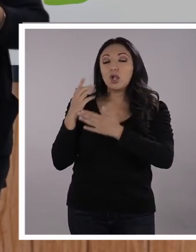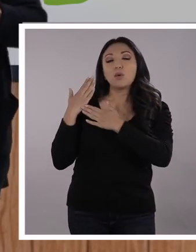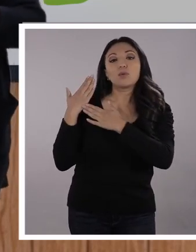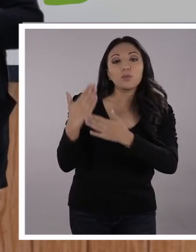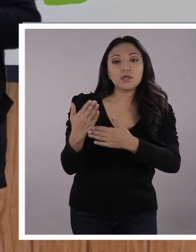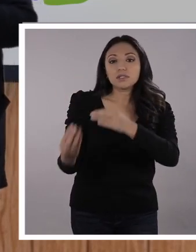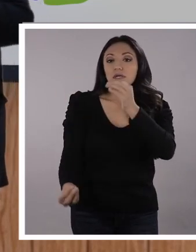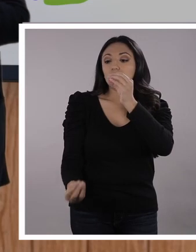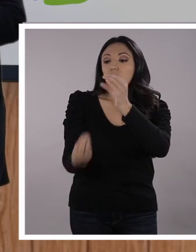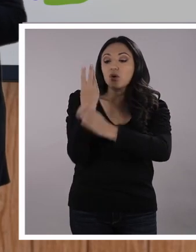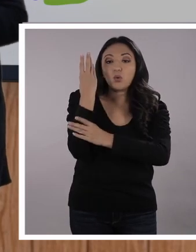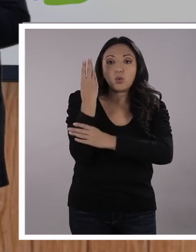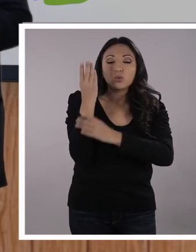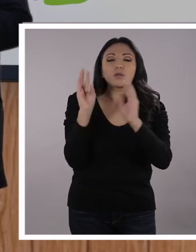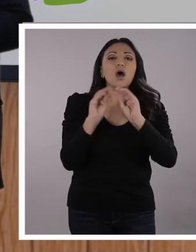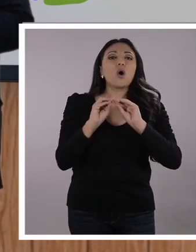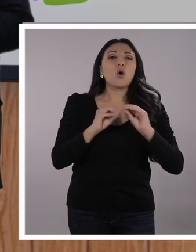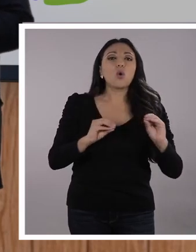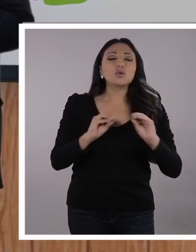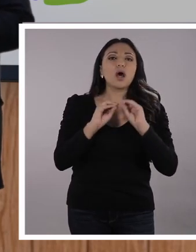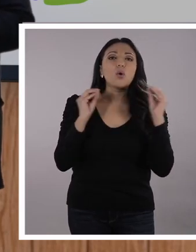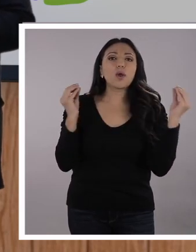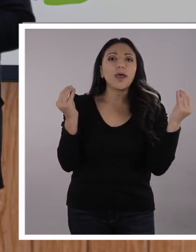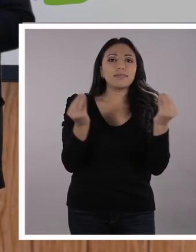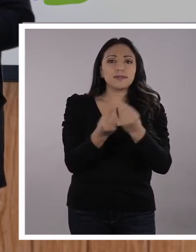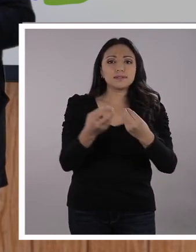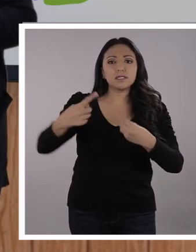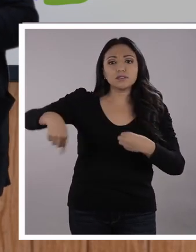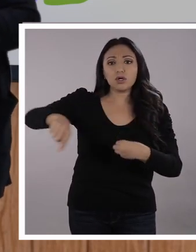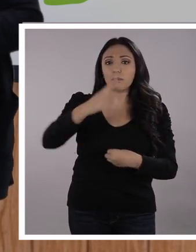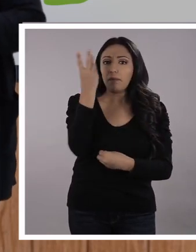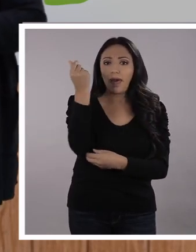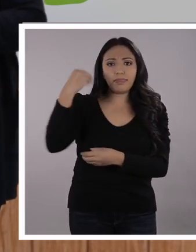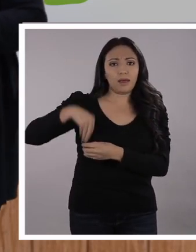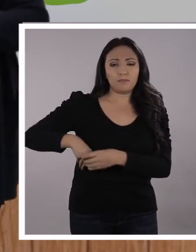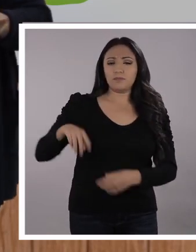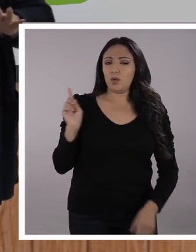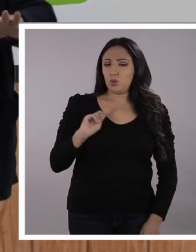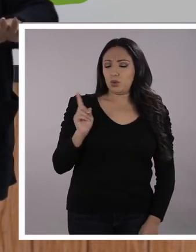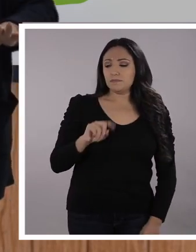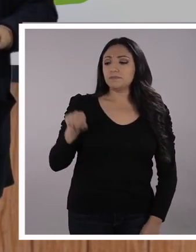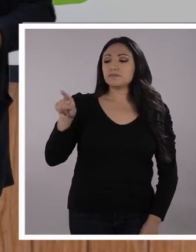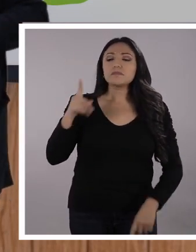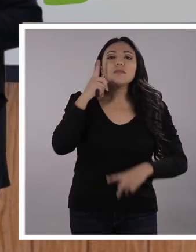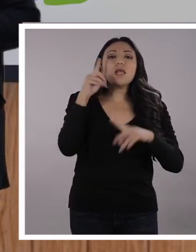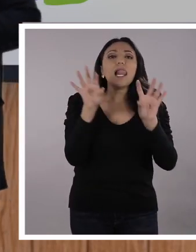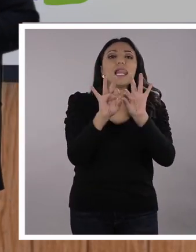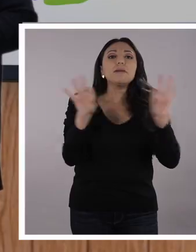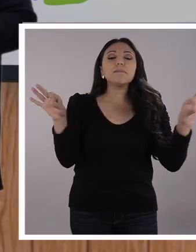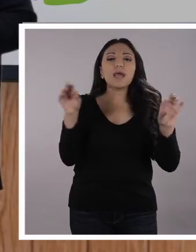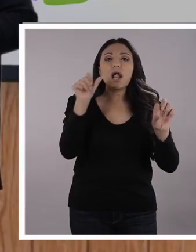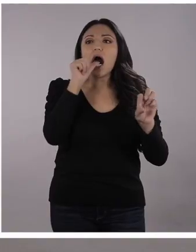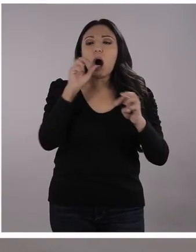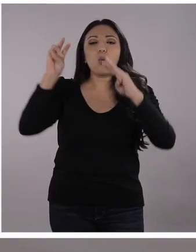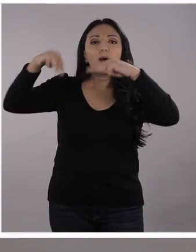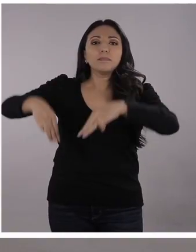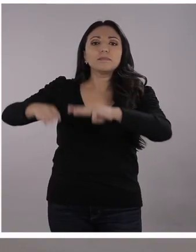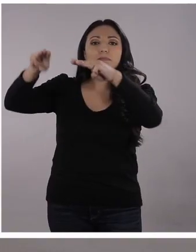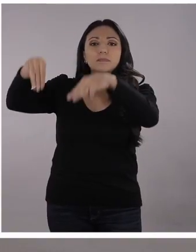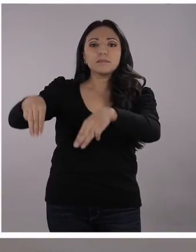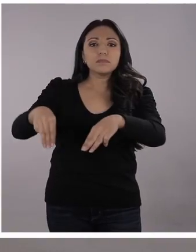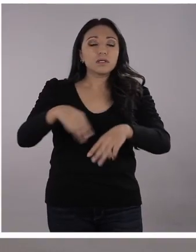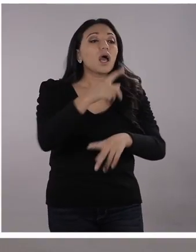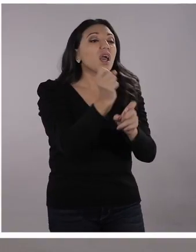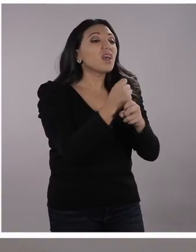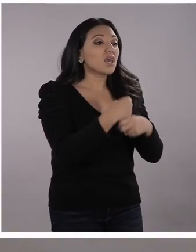crea una organización sin fines de lucro para limpiar los océanos. ¿Pero hizo